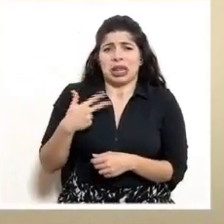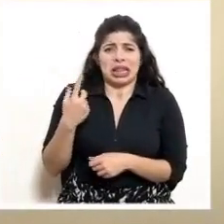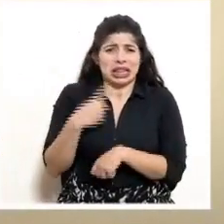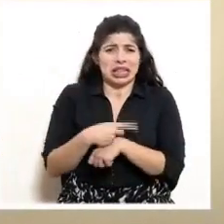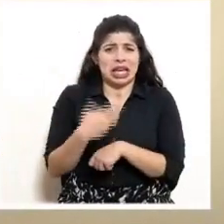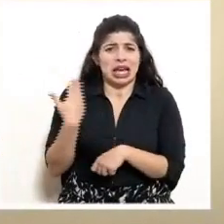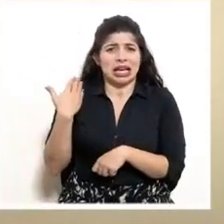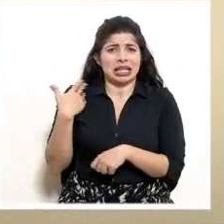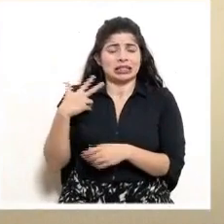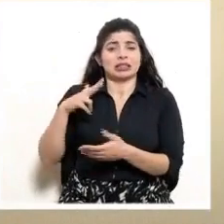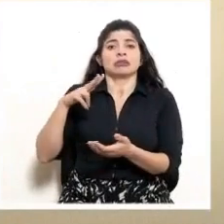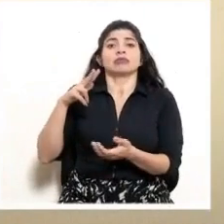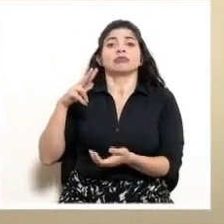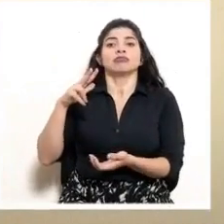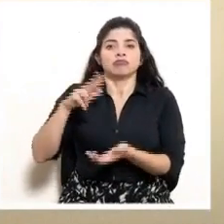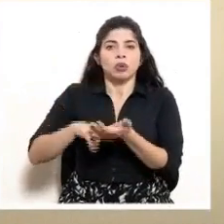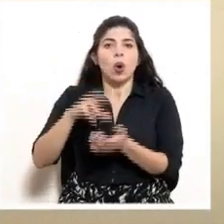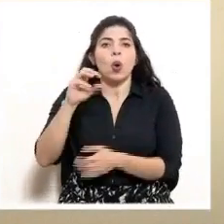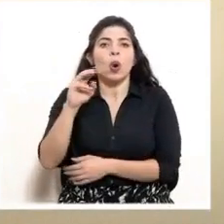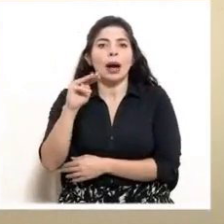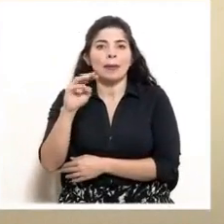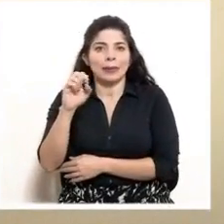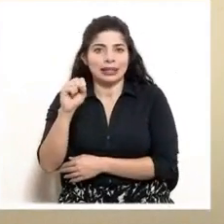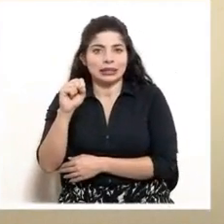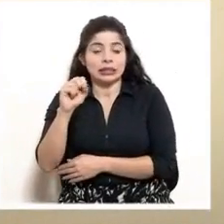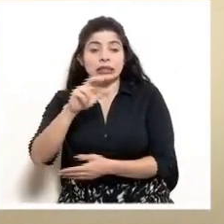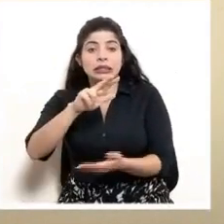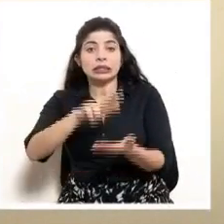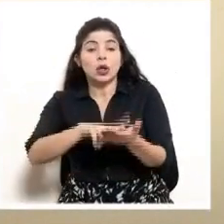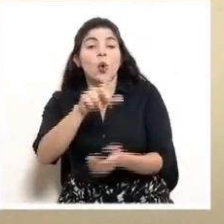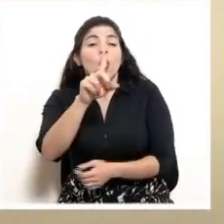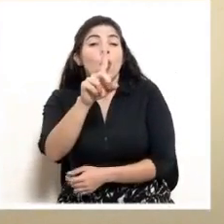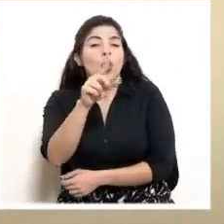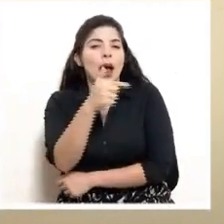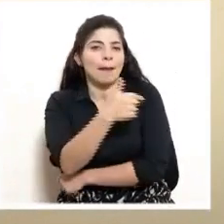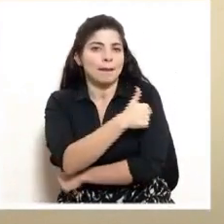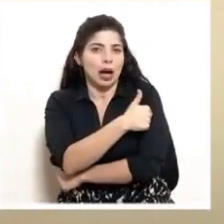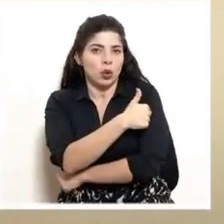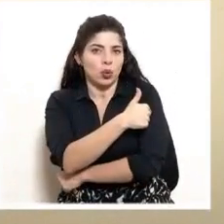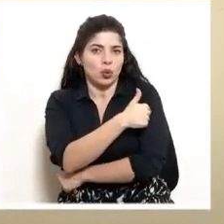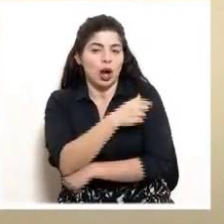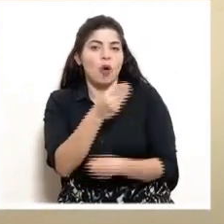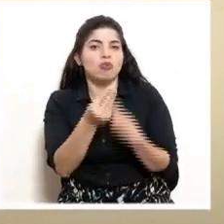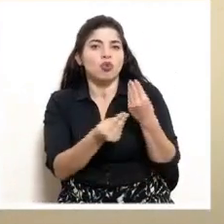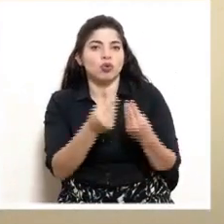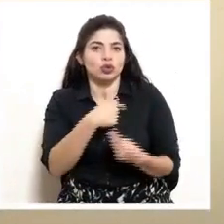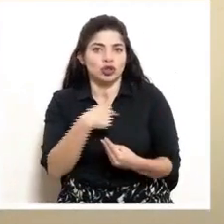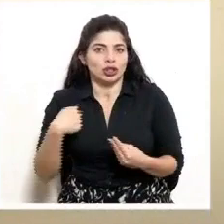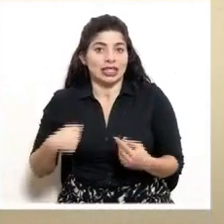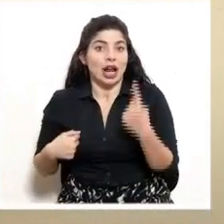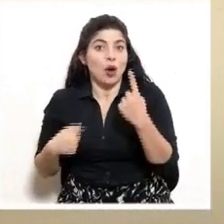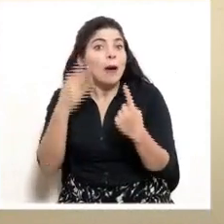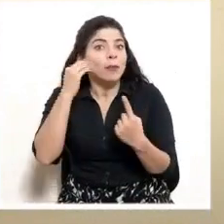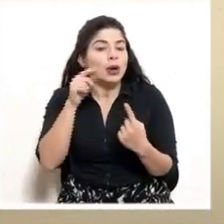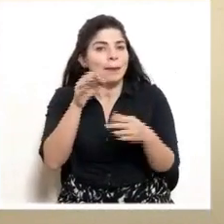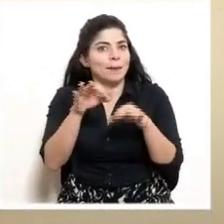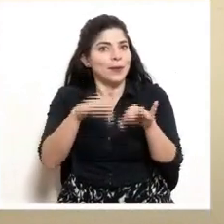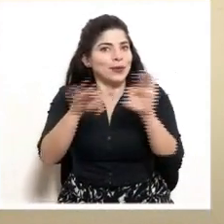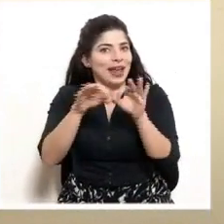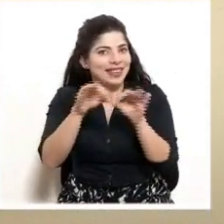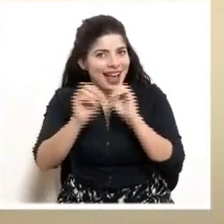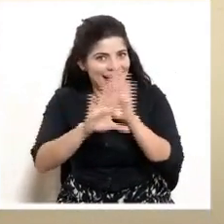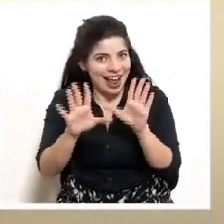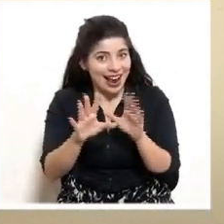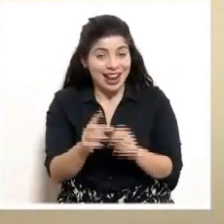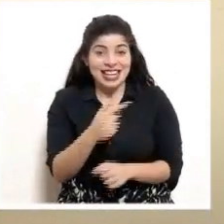por parte de la OMS con una de las vacunas que se fabrican en China, porque hay que aclarar que